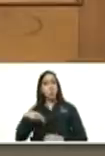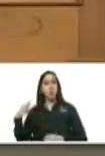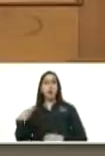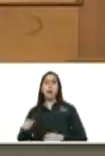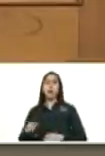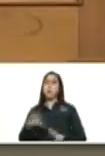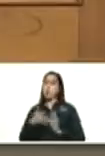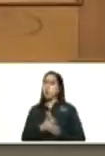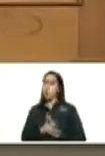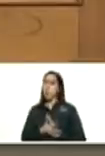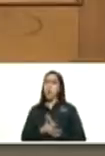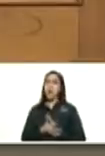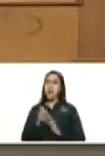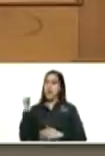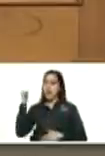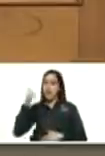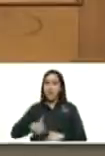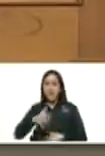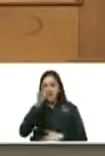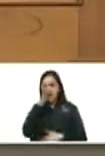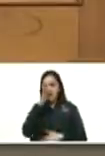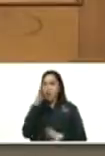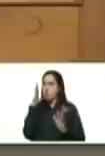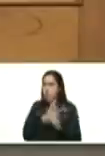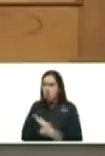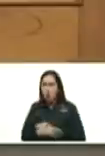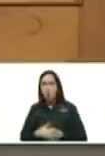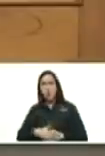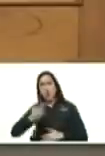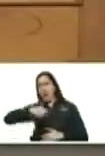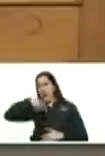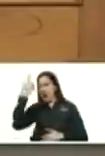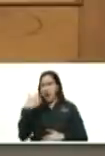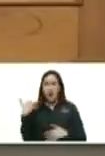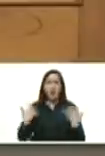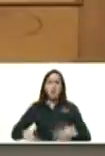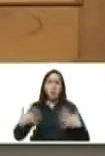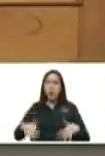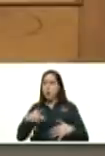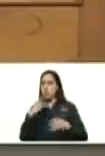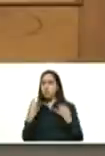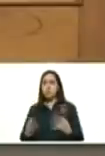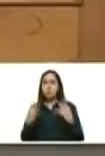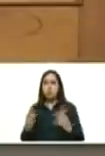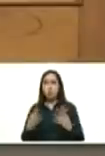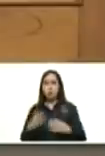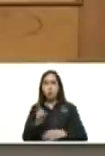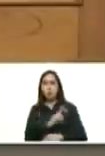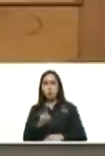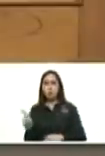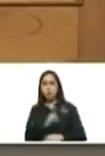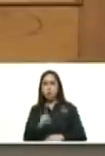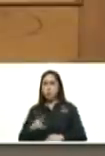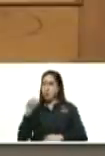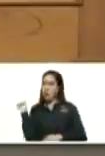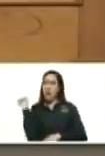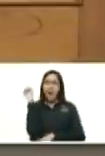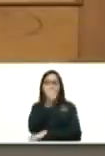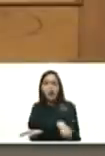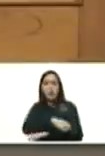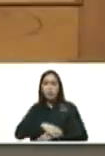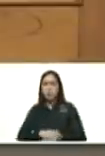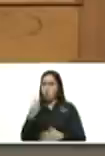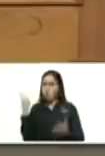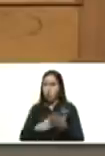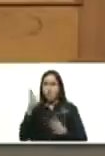pasar por estos cinco años de pena angustias y dolores la derrota del